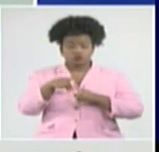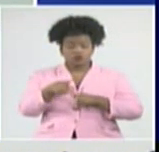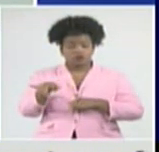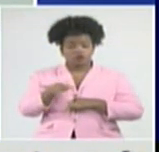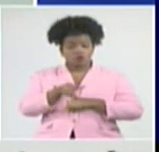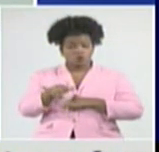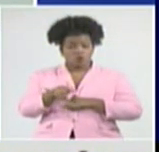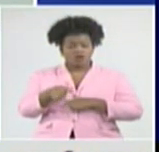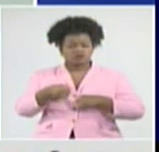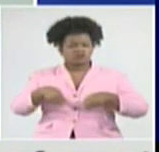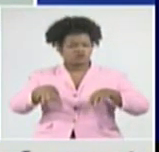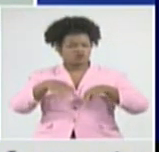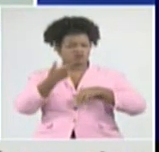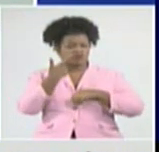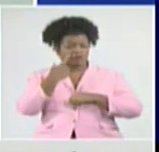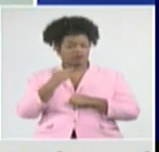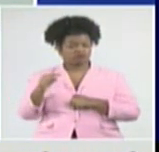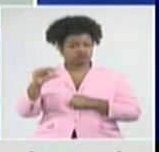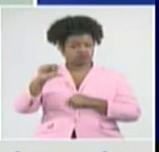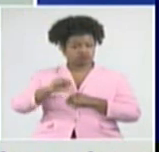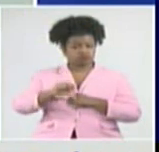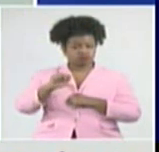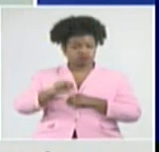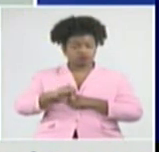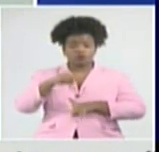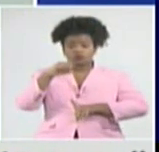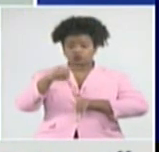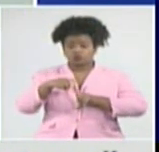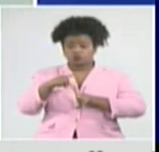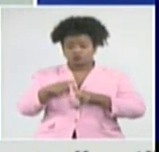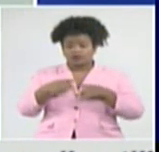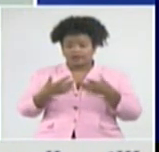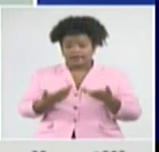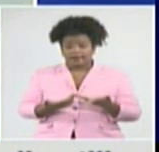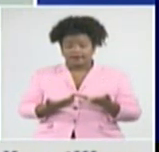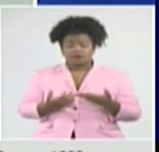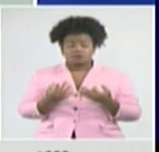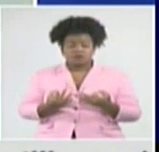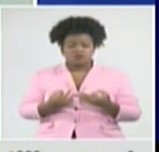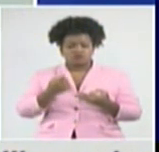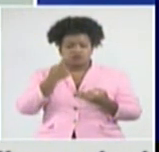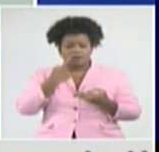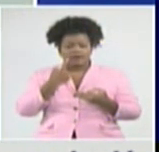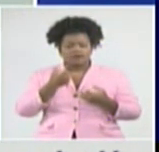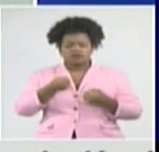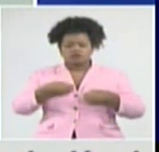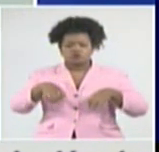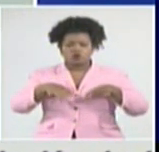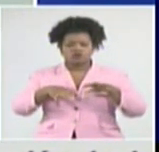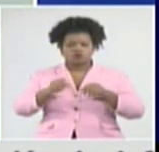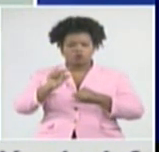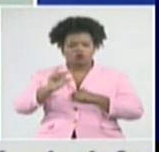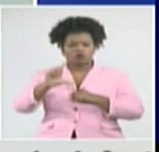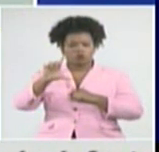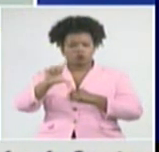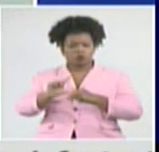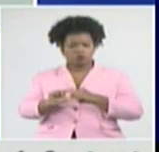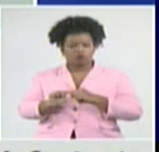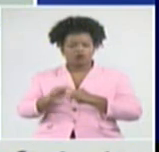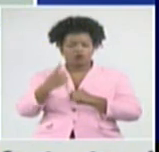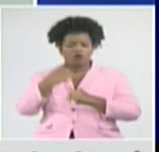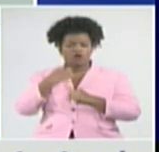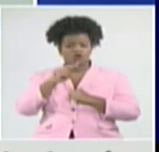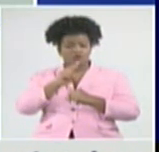situación desfavorable, las Tunas que apenas presentaba transmisión, al cierre del año 2020,